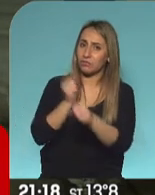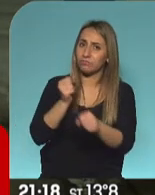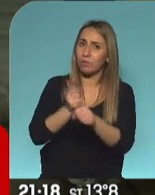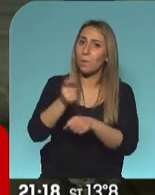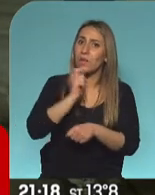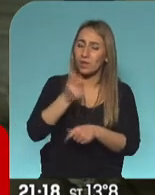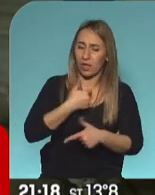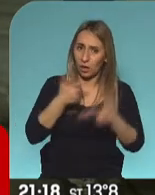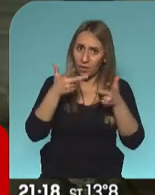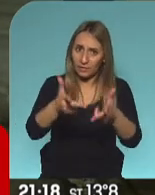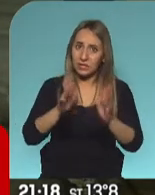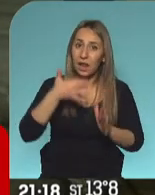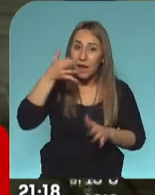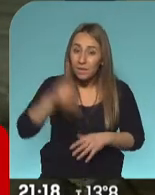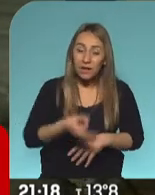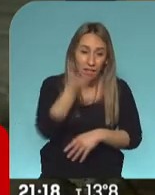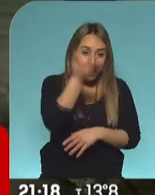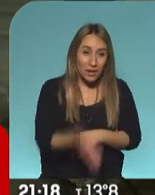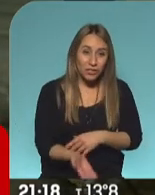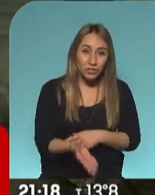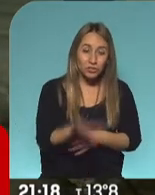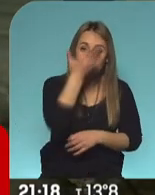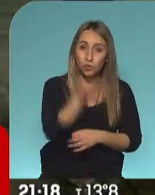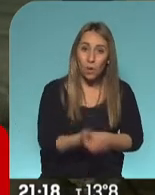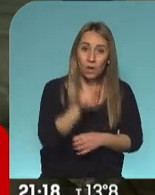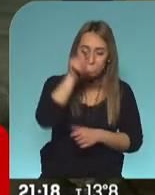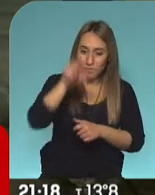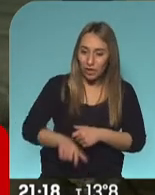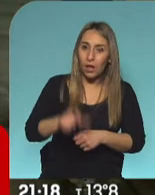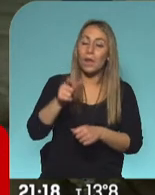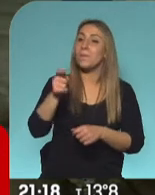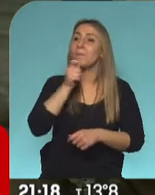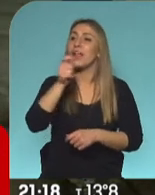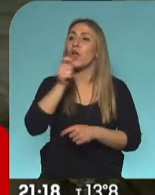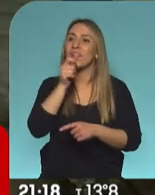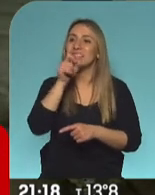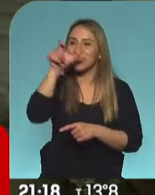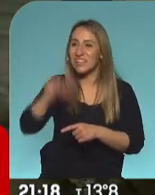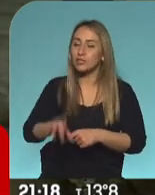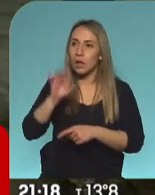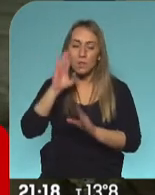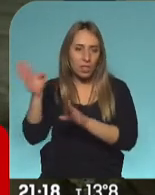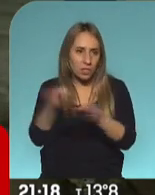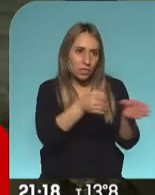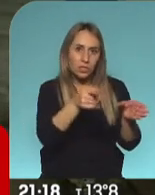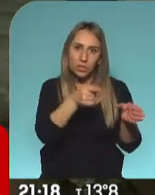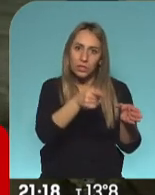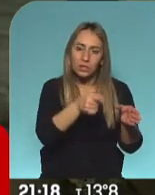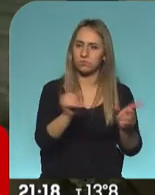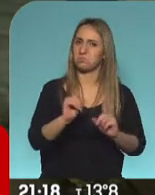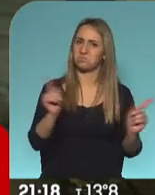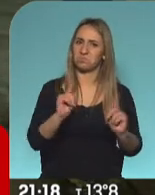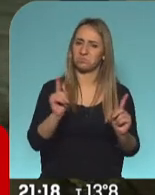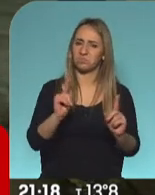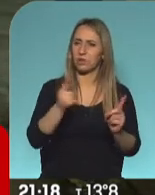decir esto, realmente el sujeto, el sujeto del periodismo no es todo eso, no son esas gentes, todo lo contrario.